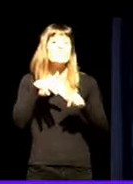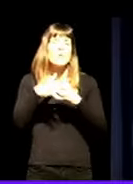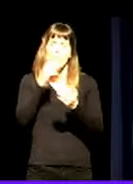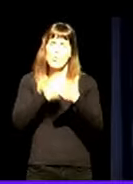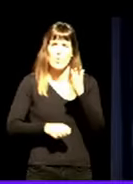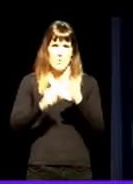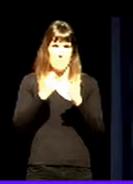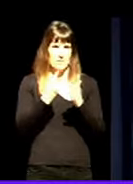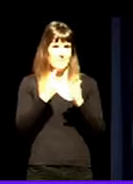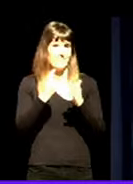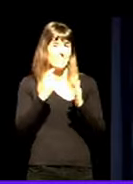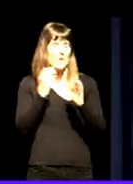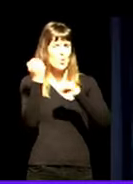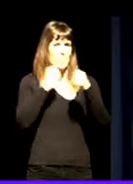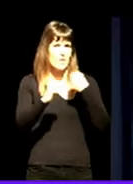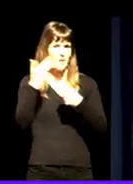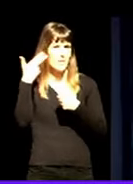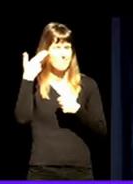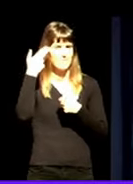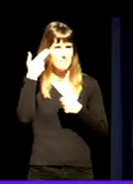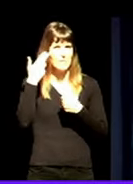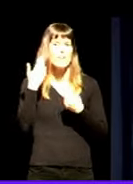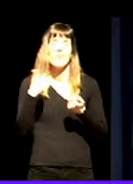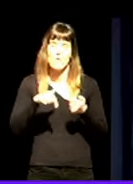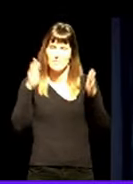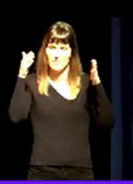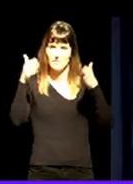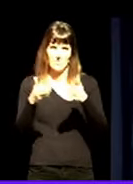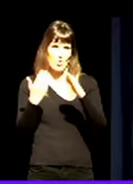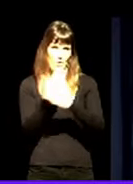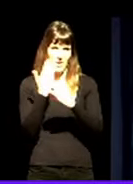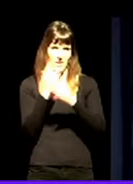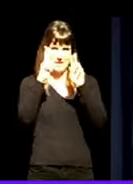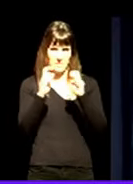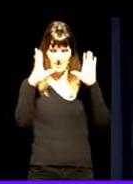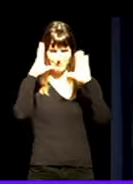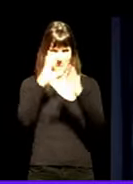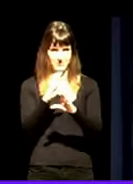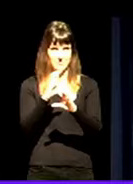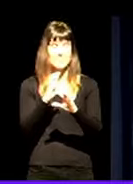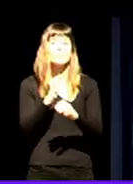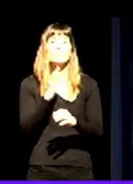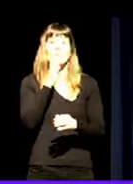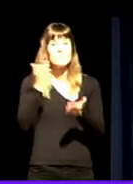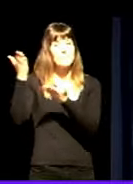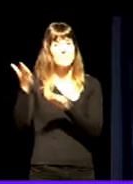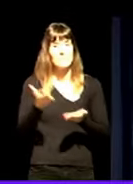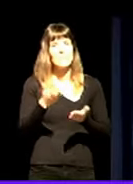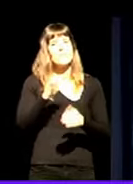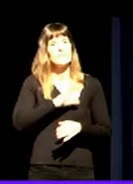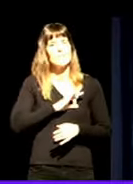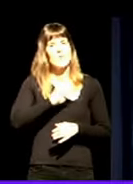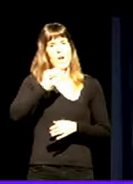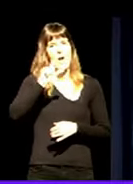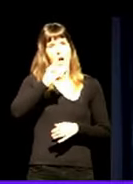Suizidioaren, aurreza aurre begiratzeko, ordua iritsida jardunaldia gotan. Eta horretarako, gurekin bira aitorrel gizu,